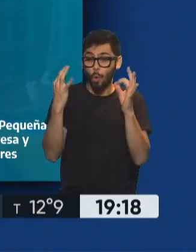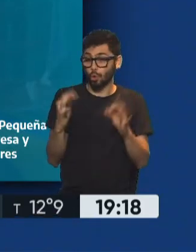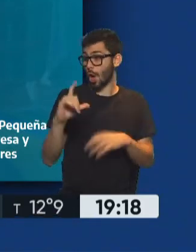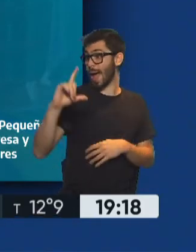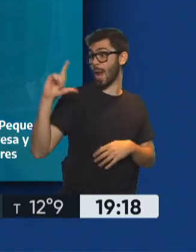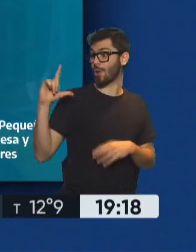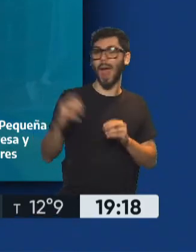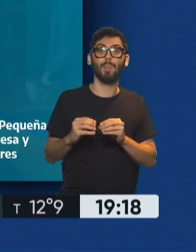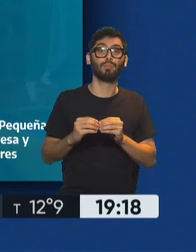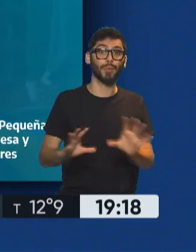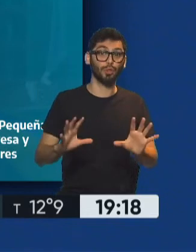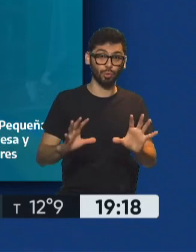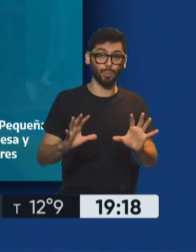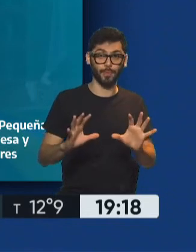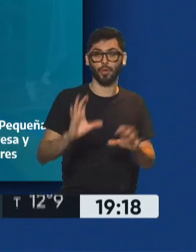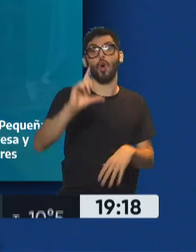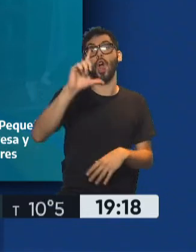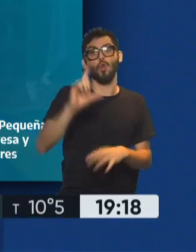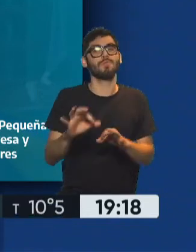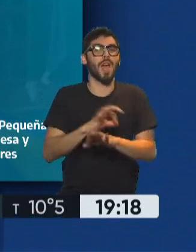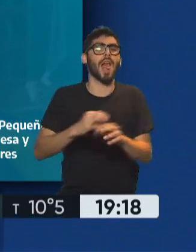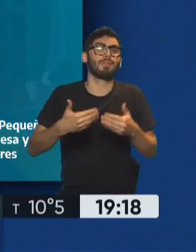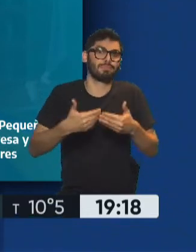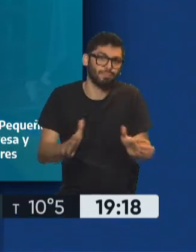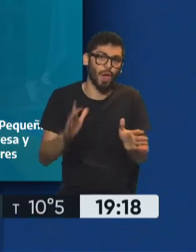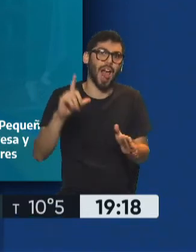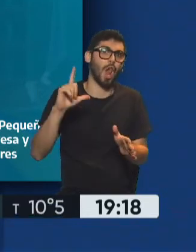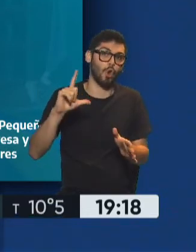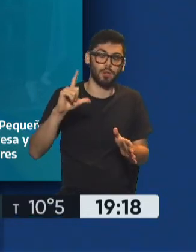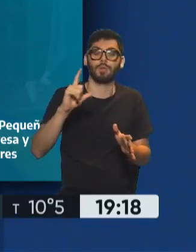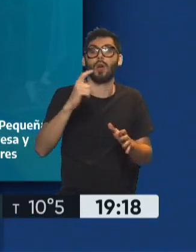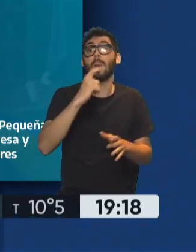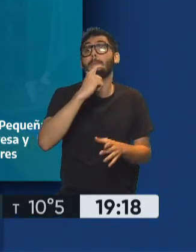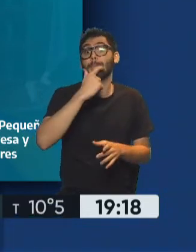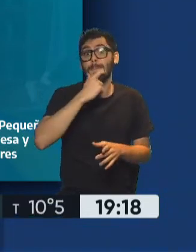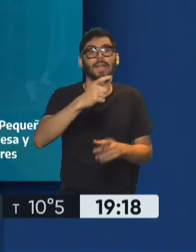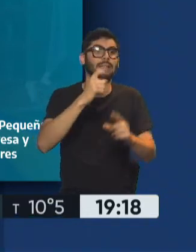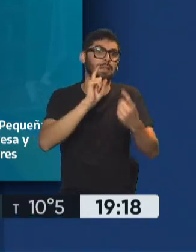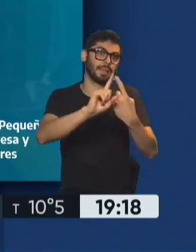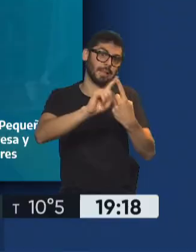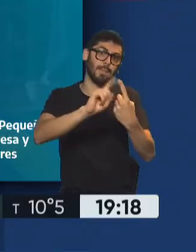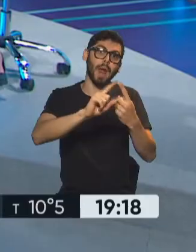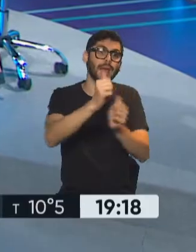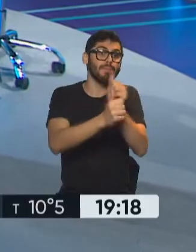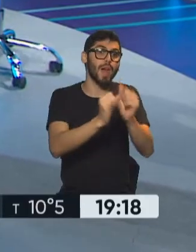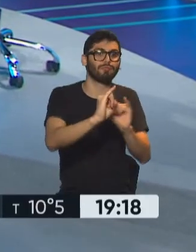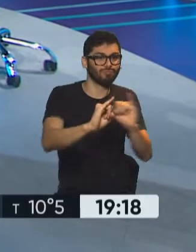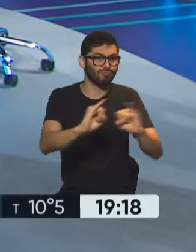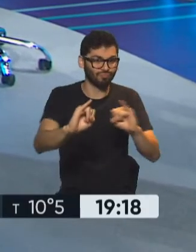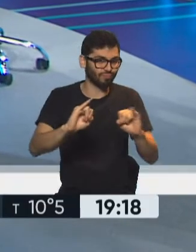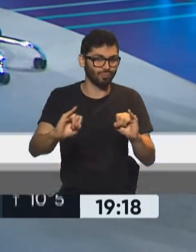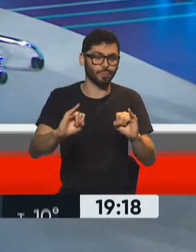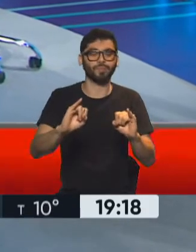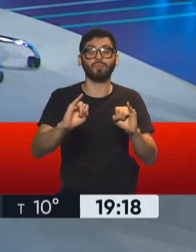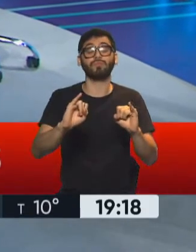el lunes, arrancó el lunes el programa, estamos trabajando con la provincia para la convocatoria a las empresas. Lo que hemos tenido es